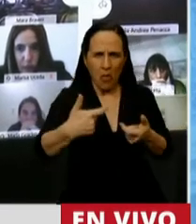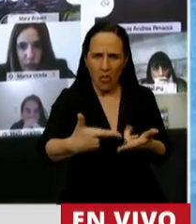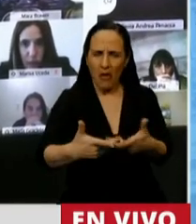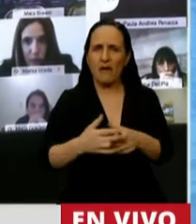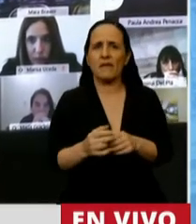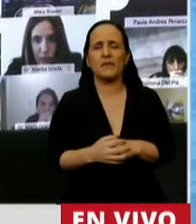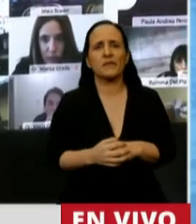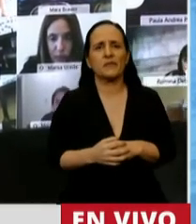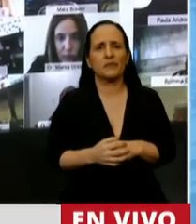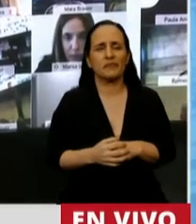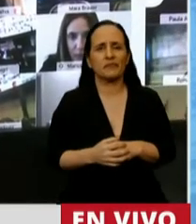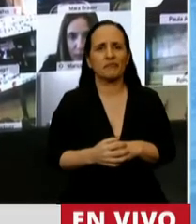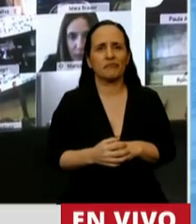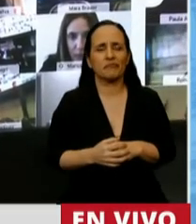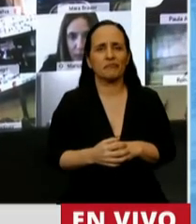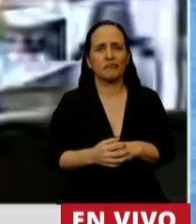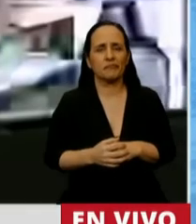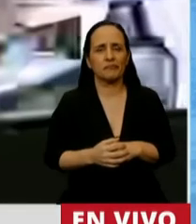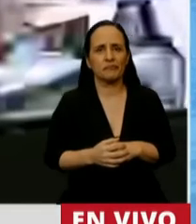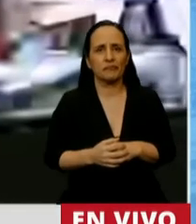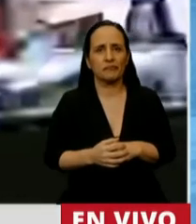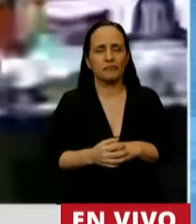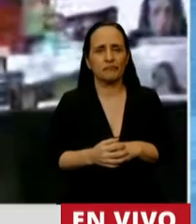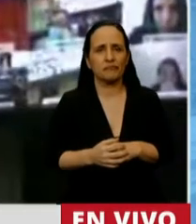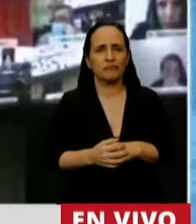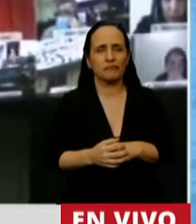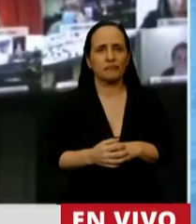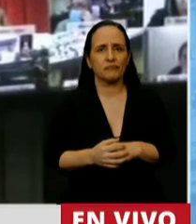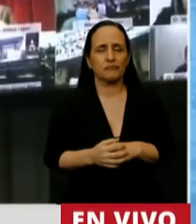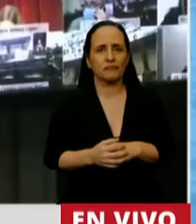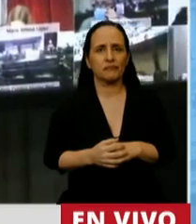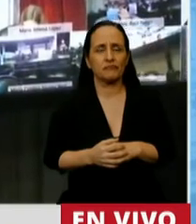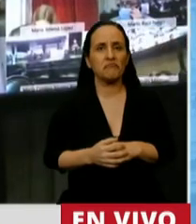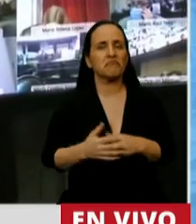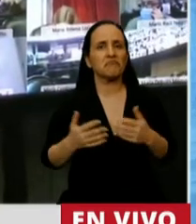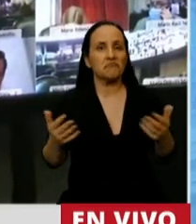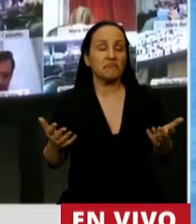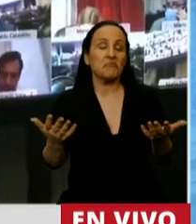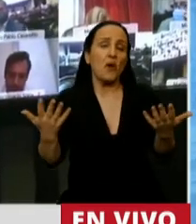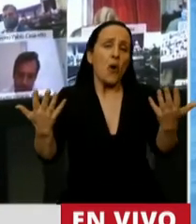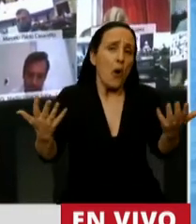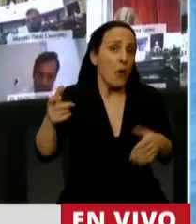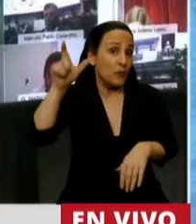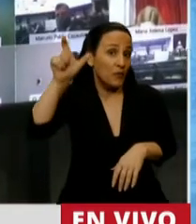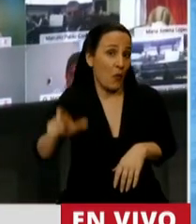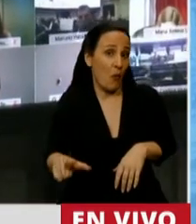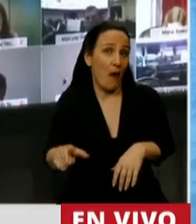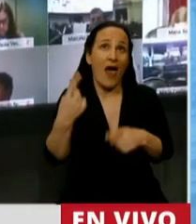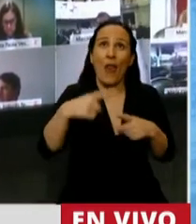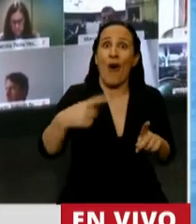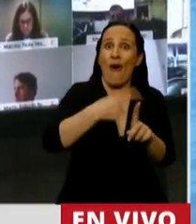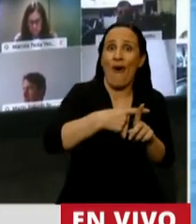Tuvo, por supuesto, como muchos humanos, muchos defectos, pero